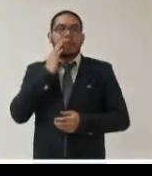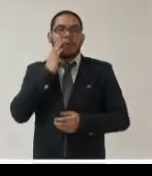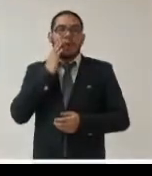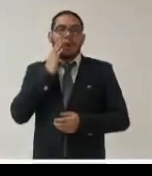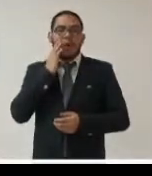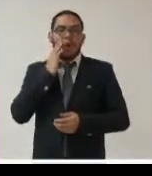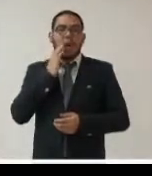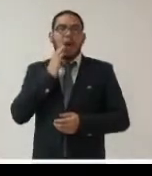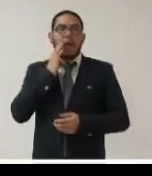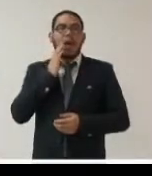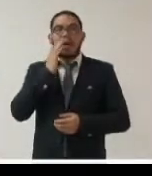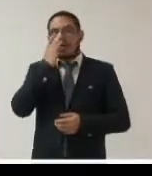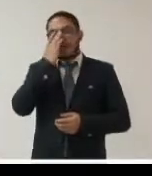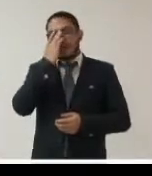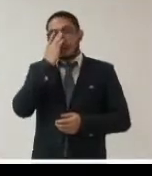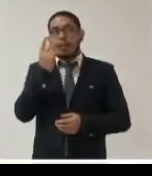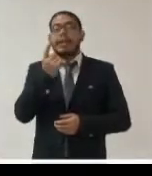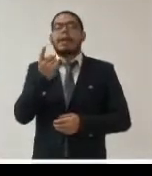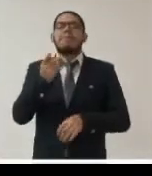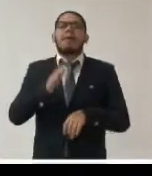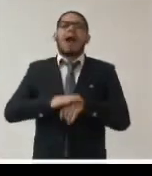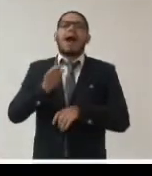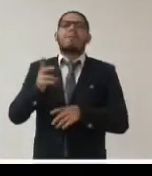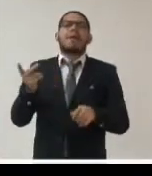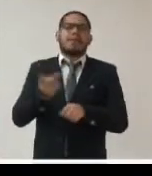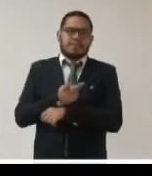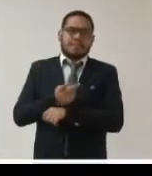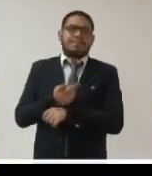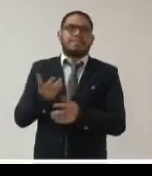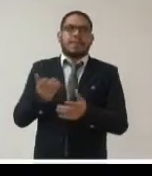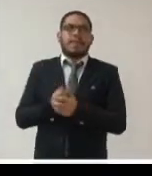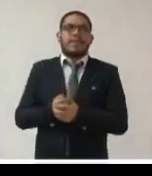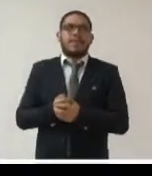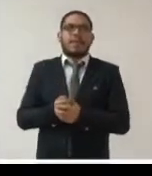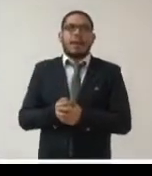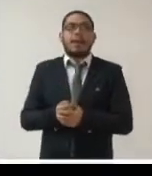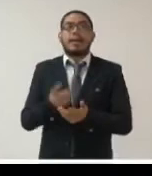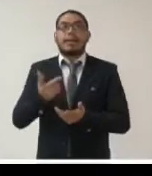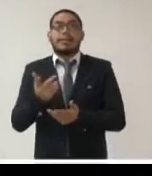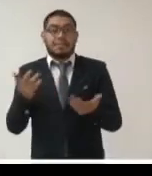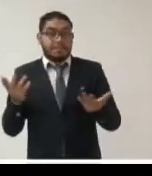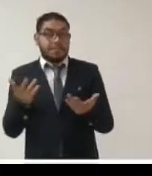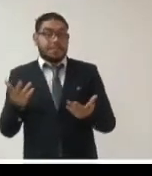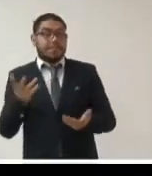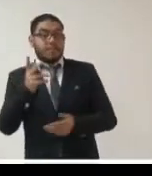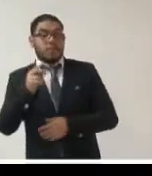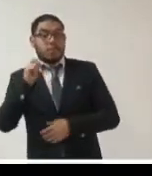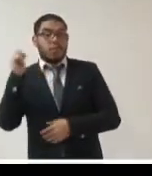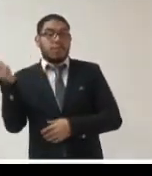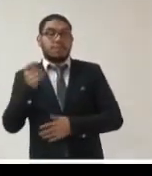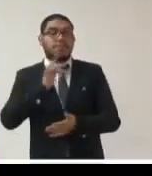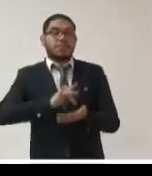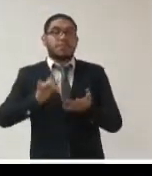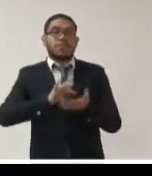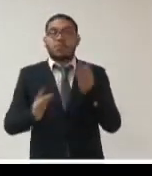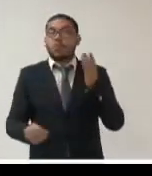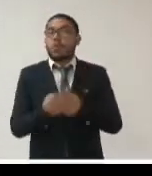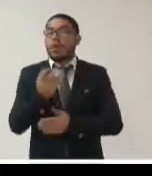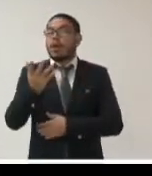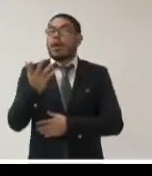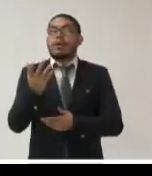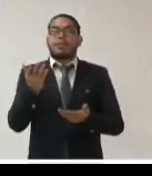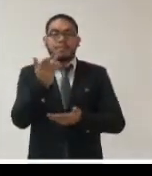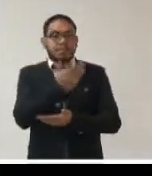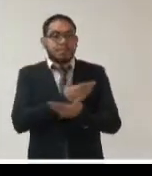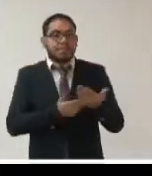¿qué más ha pasado? se han digitalizado los servicios estatales ¿no? entre ellos la tramitación de